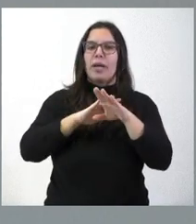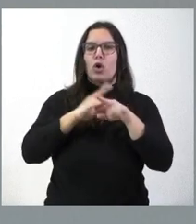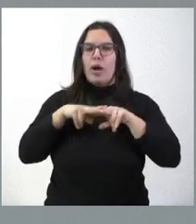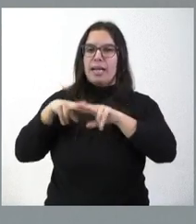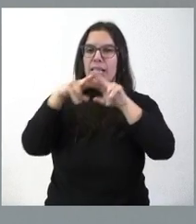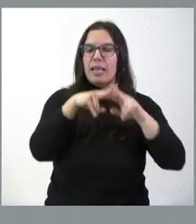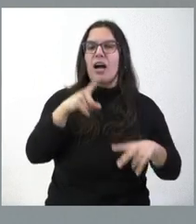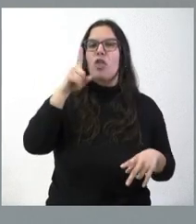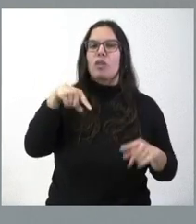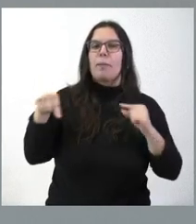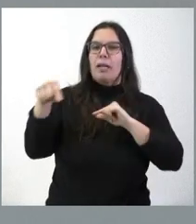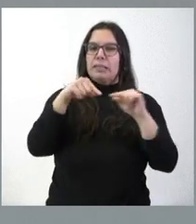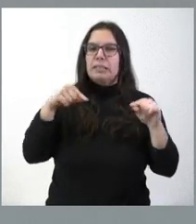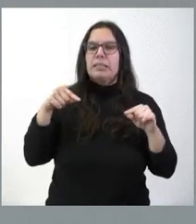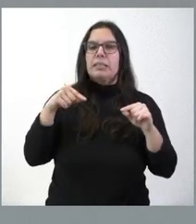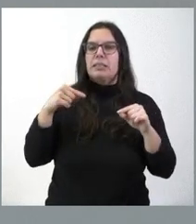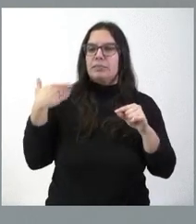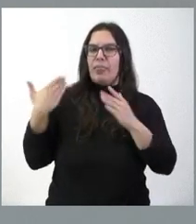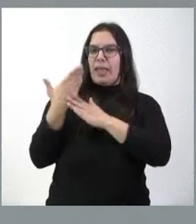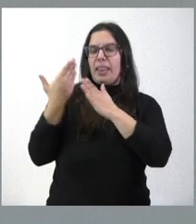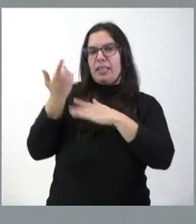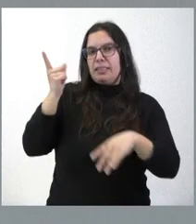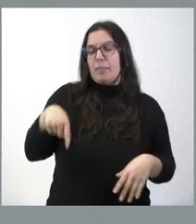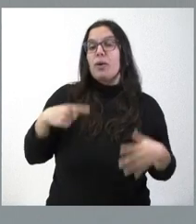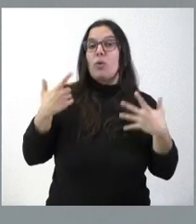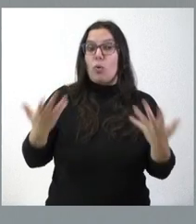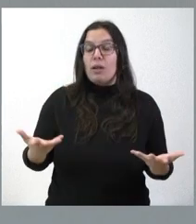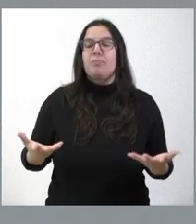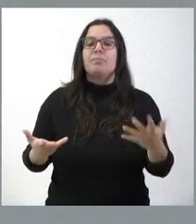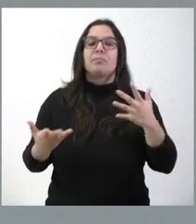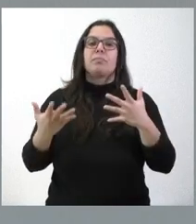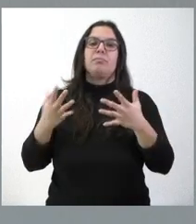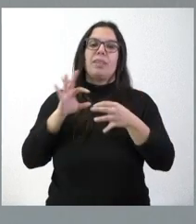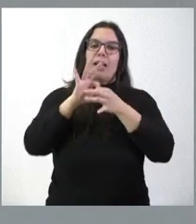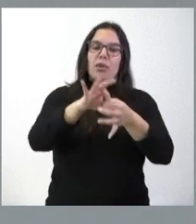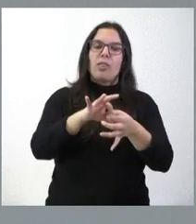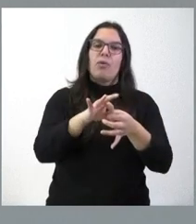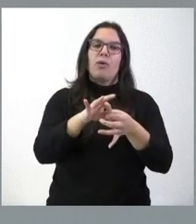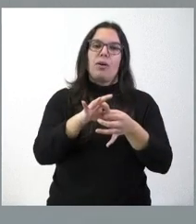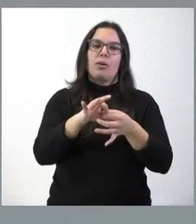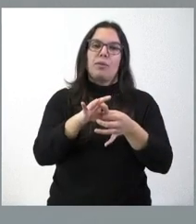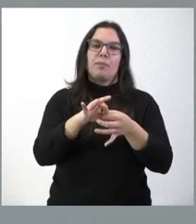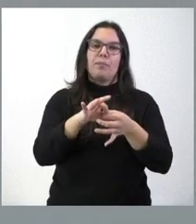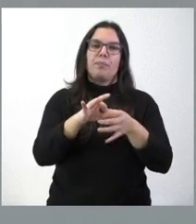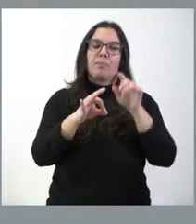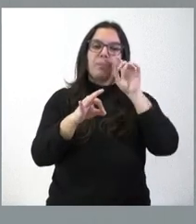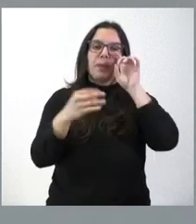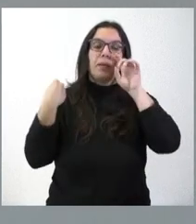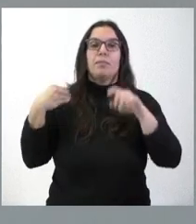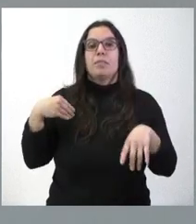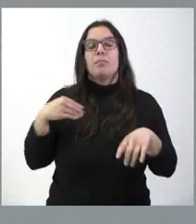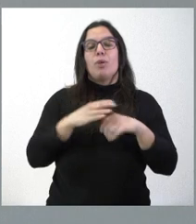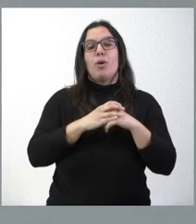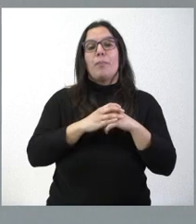objeto de debate en estos últimos días es el que tiene que ver con la asignación